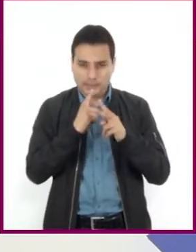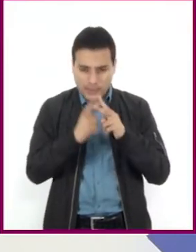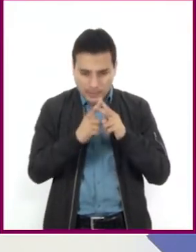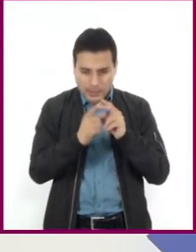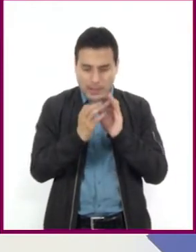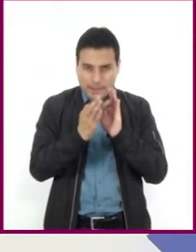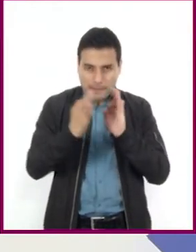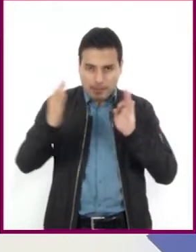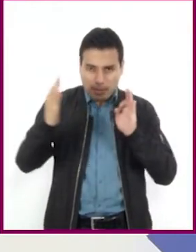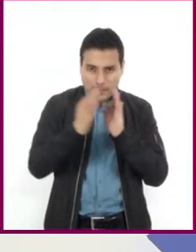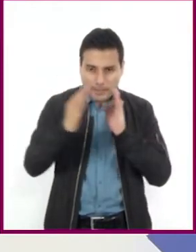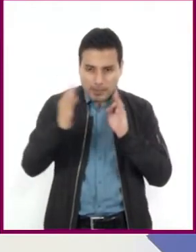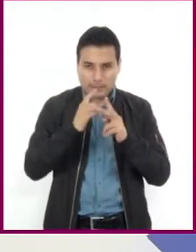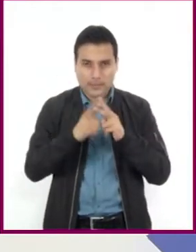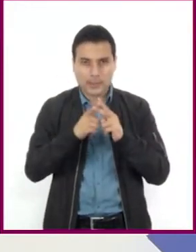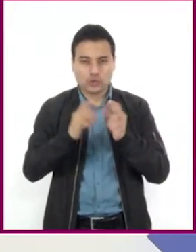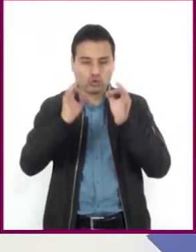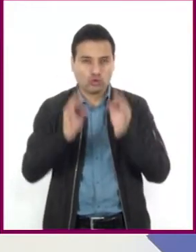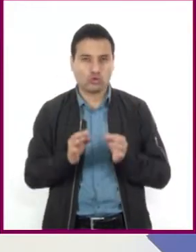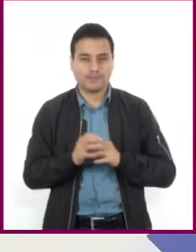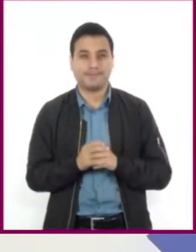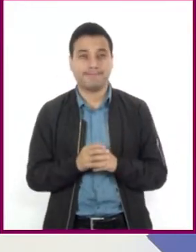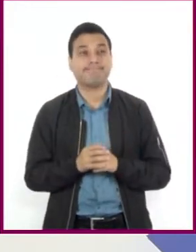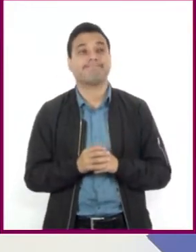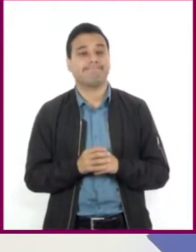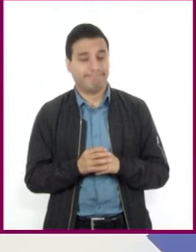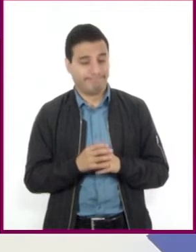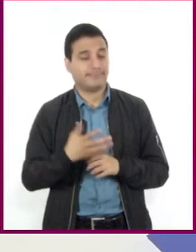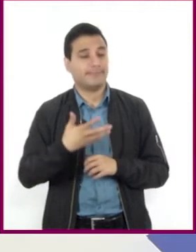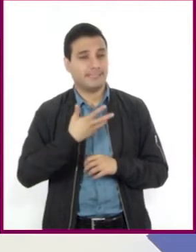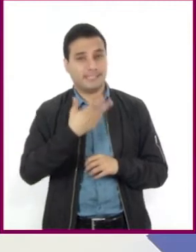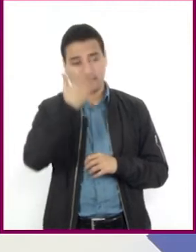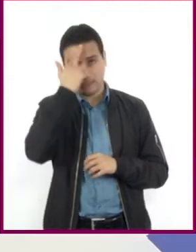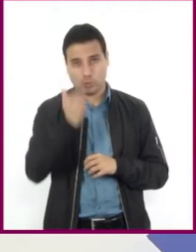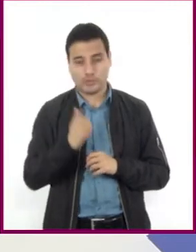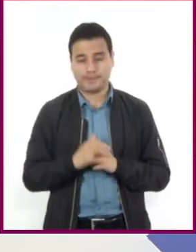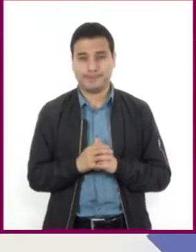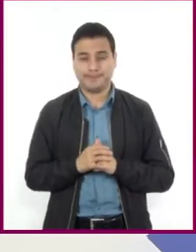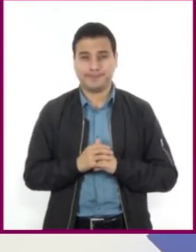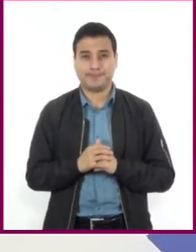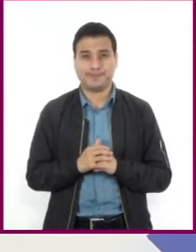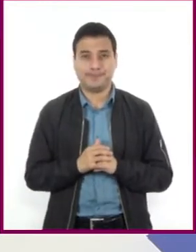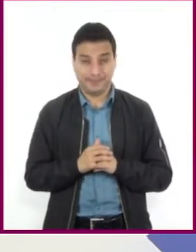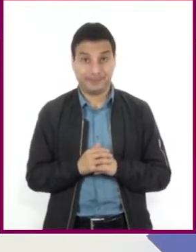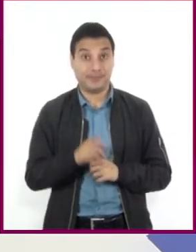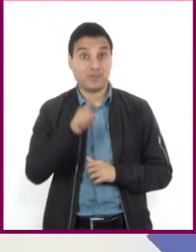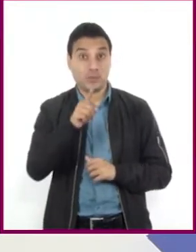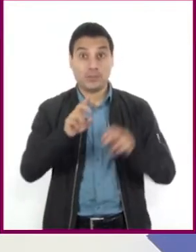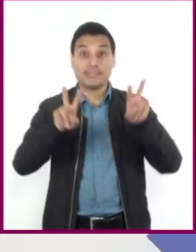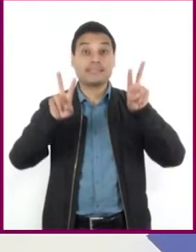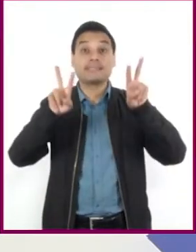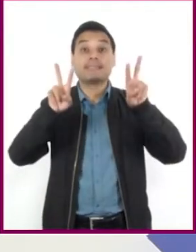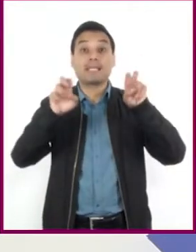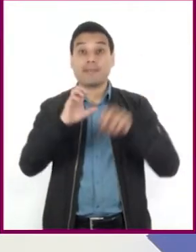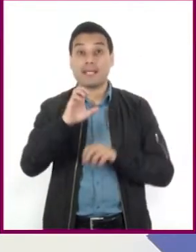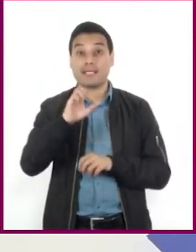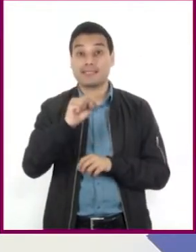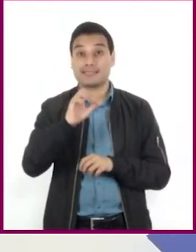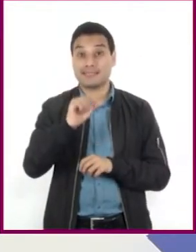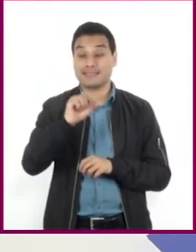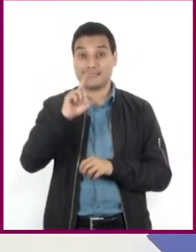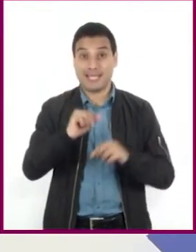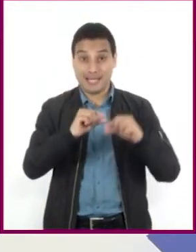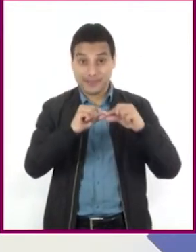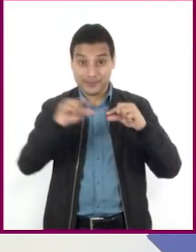distancias reales. Tienes razón. Con la finalidad de repasar el tema de escalas en los mapas,